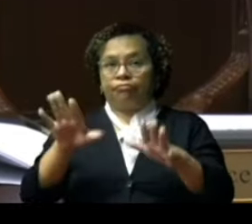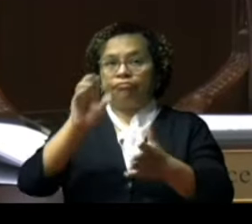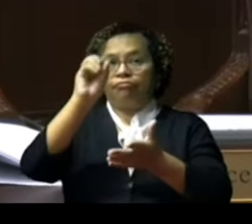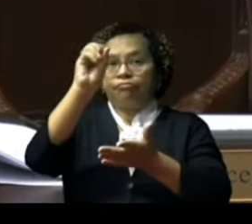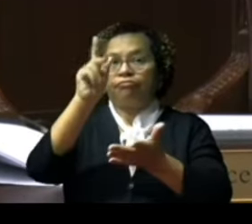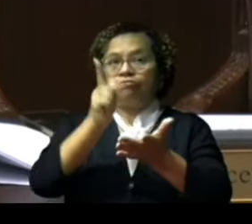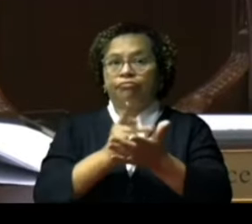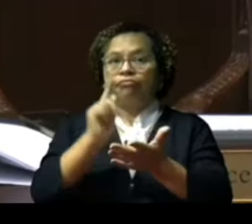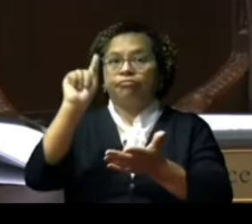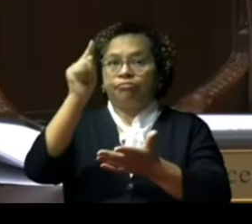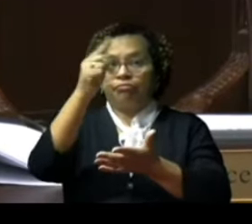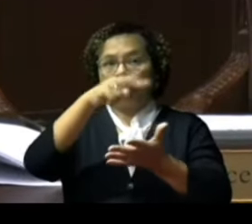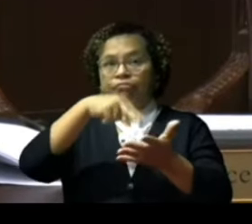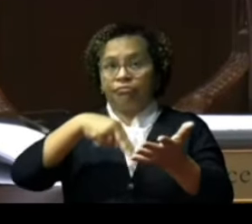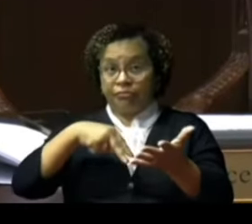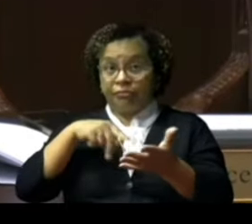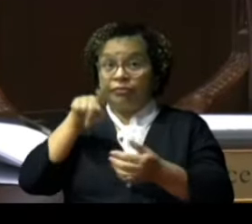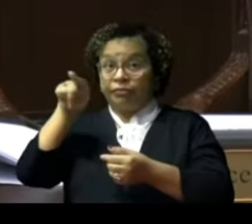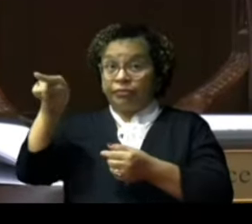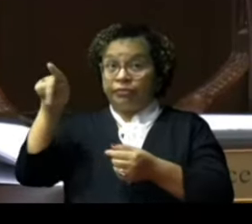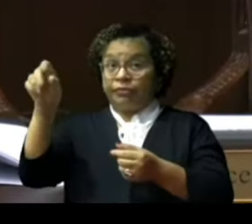informe. A votación.